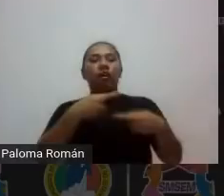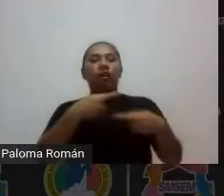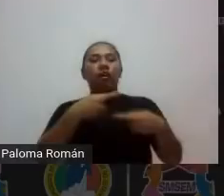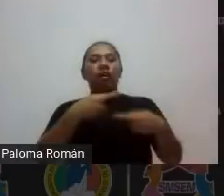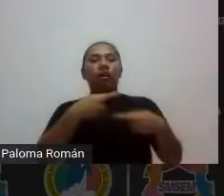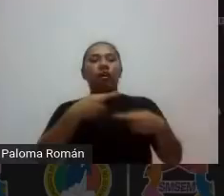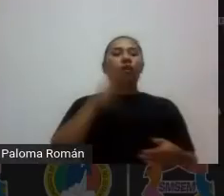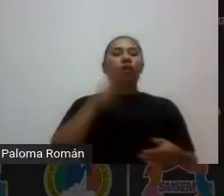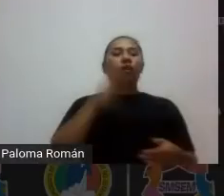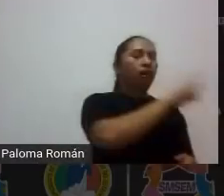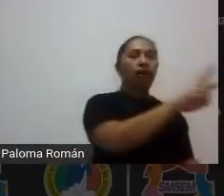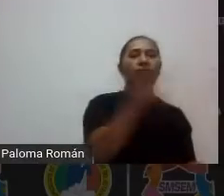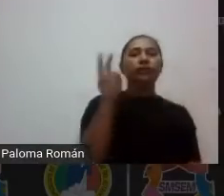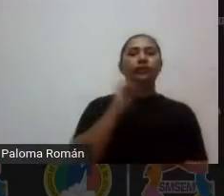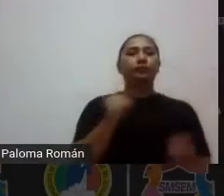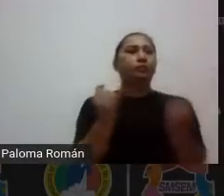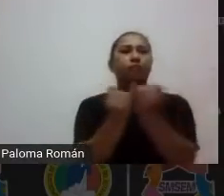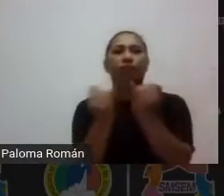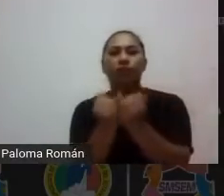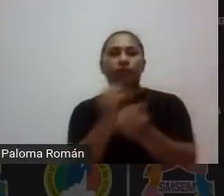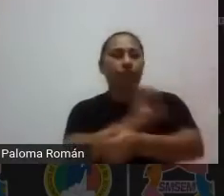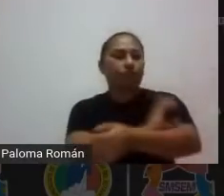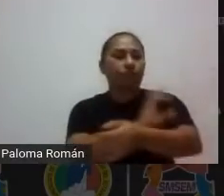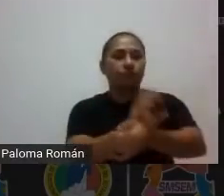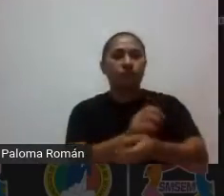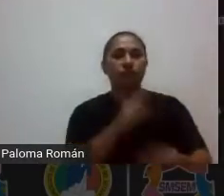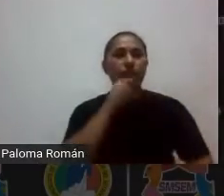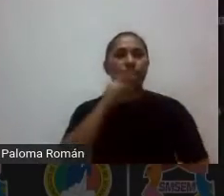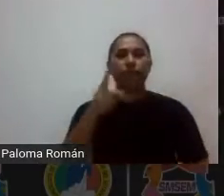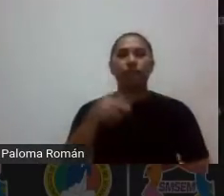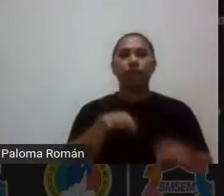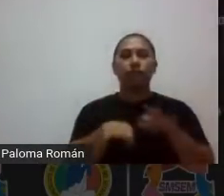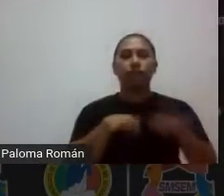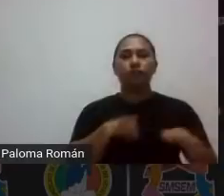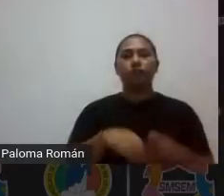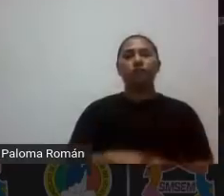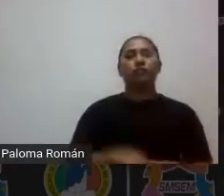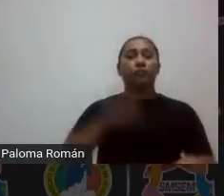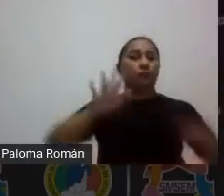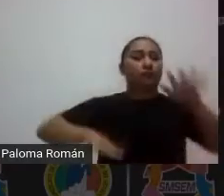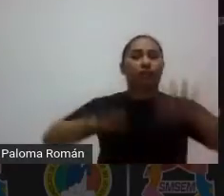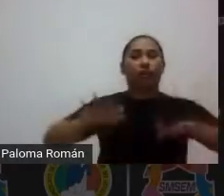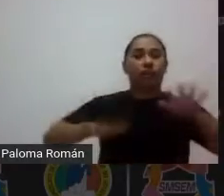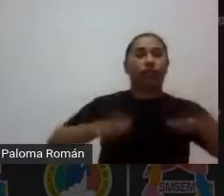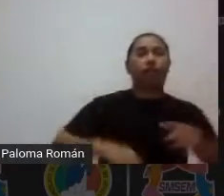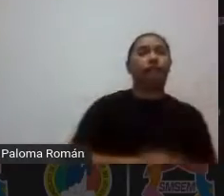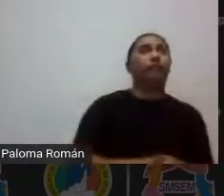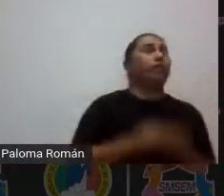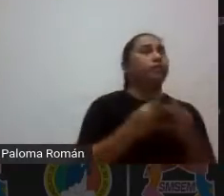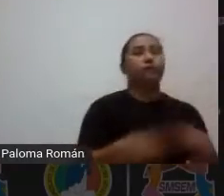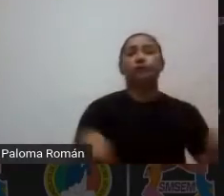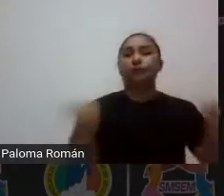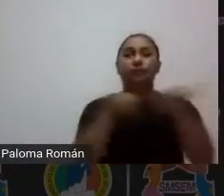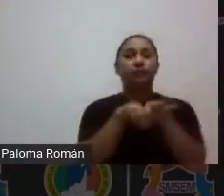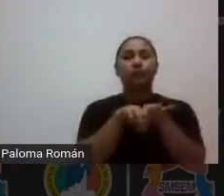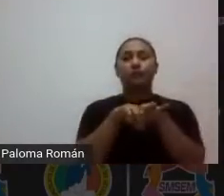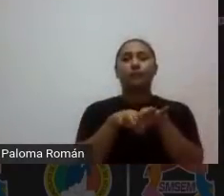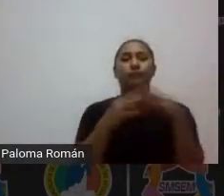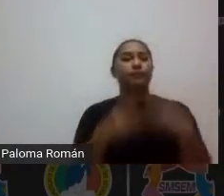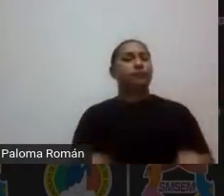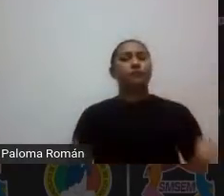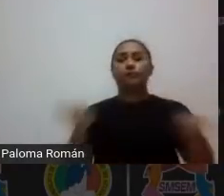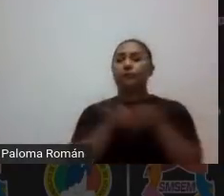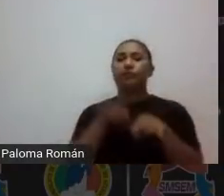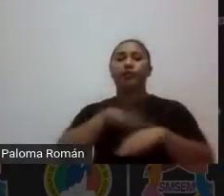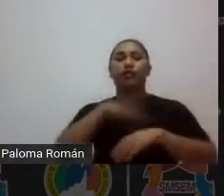o los mismos compañeros que les pueden sugerir para mejorar ese trabajo no a veces es muy valioso y lo más importante con